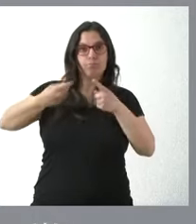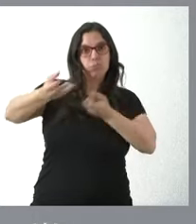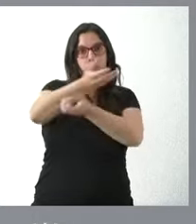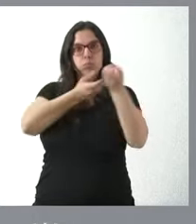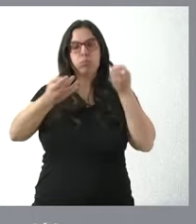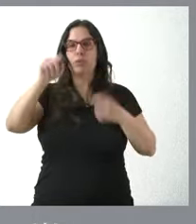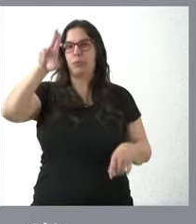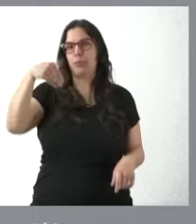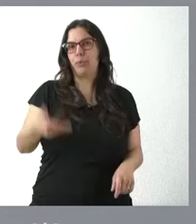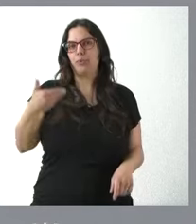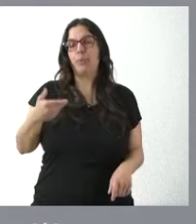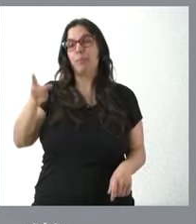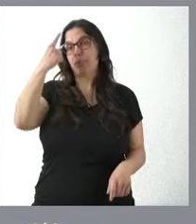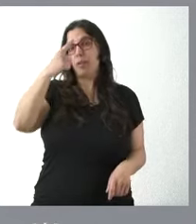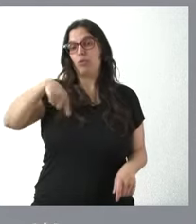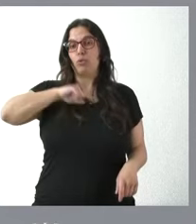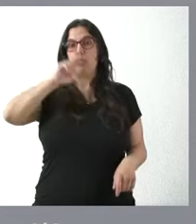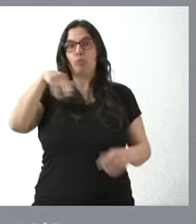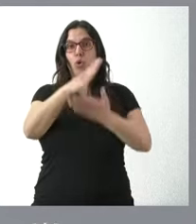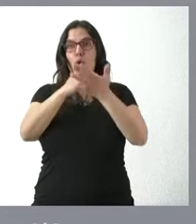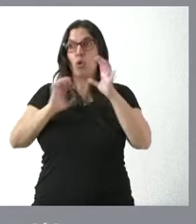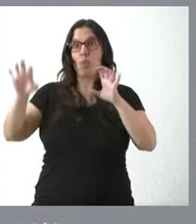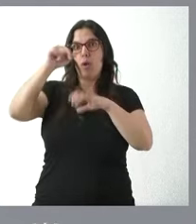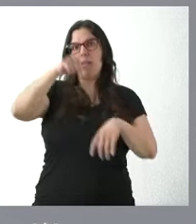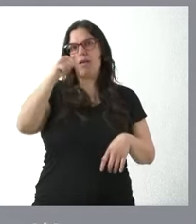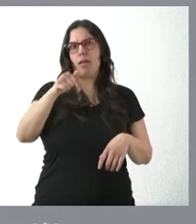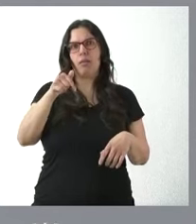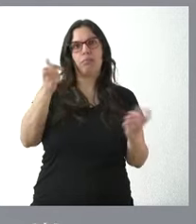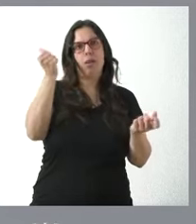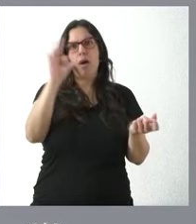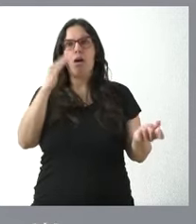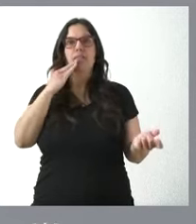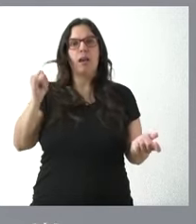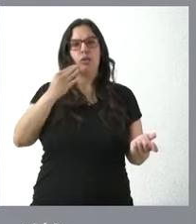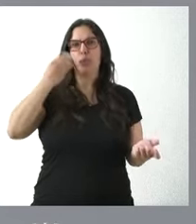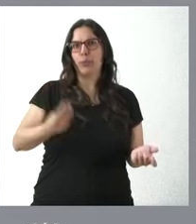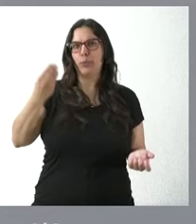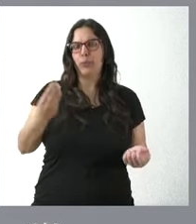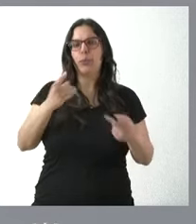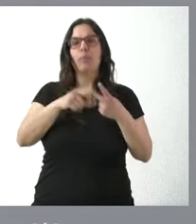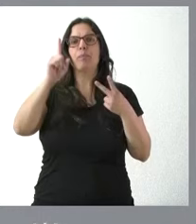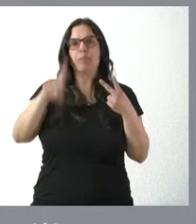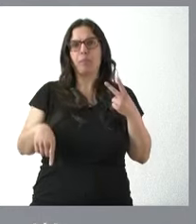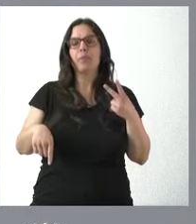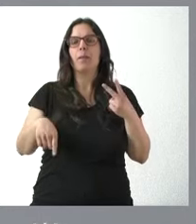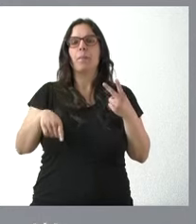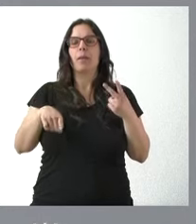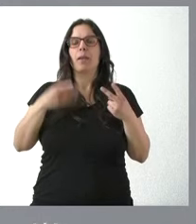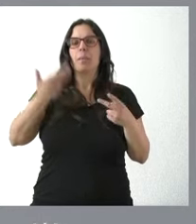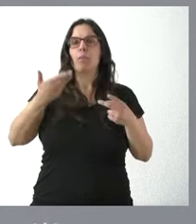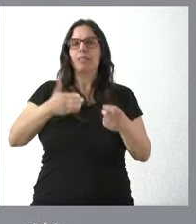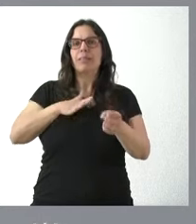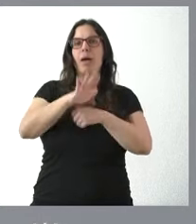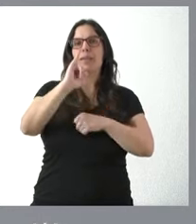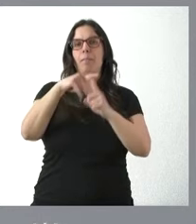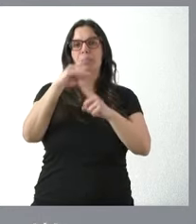Ya saben ustedes que somos una de las comunidades autónomas donde el talento tiene más peso, donde también tiene más peso el ámbito de la I